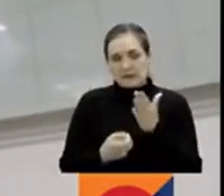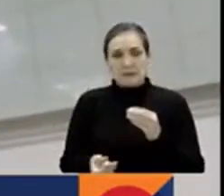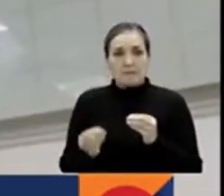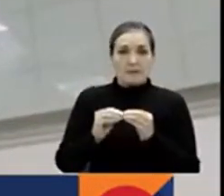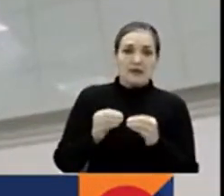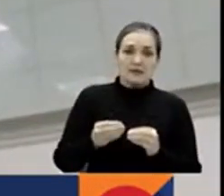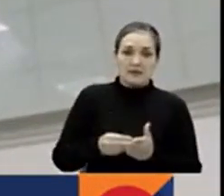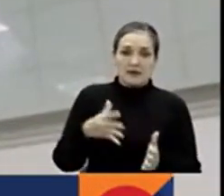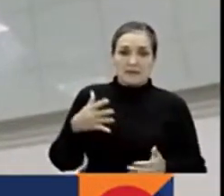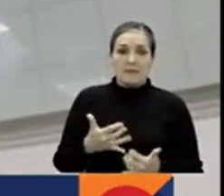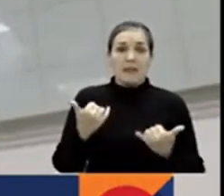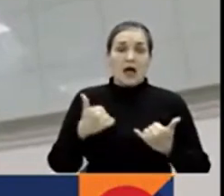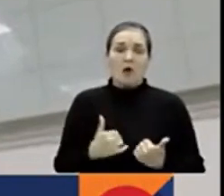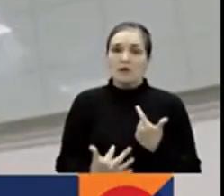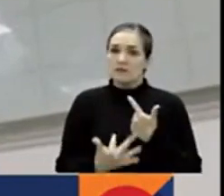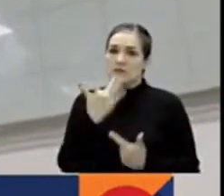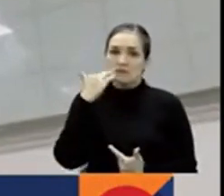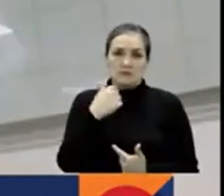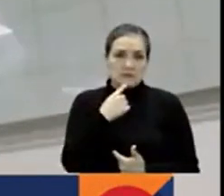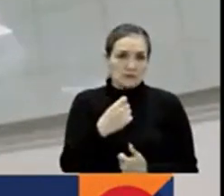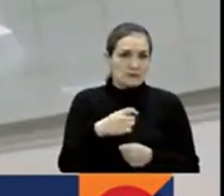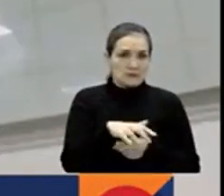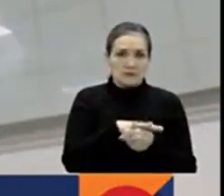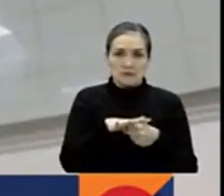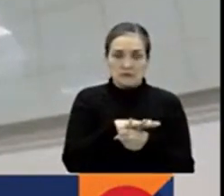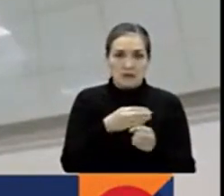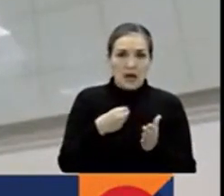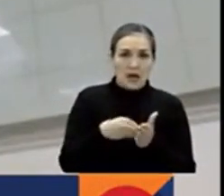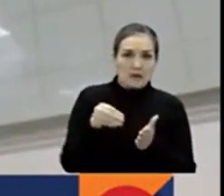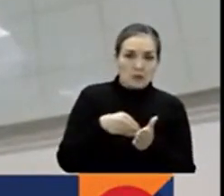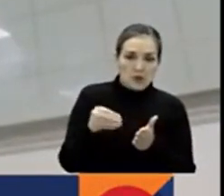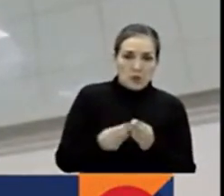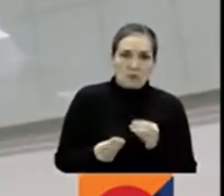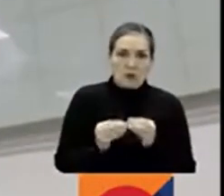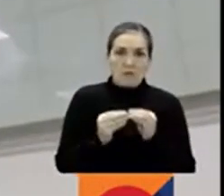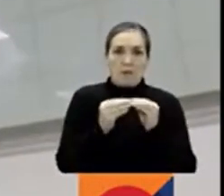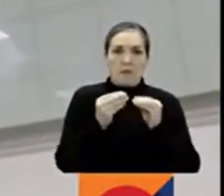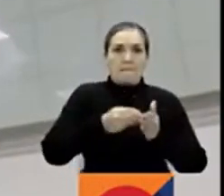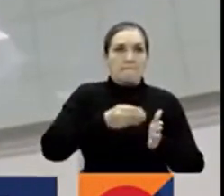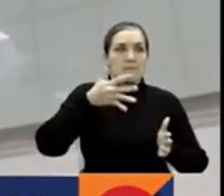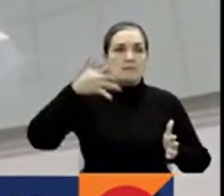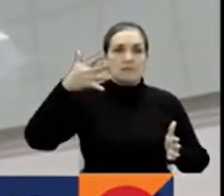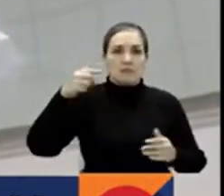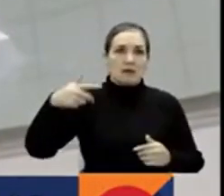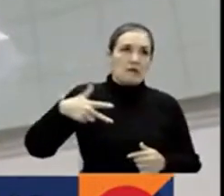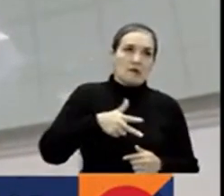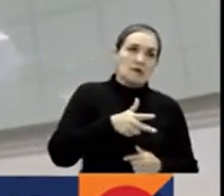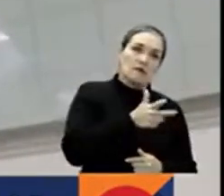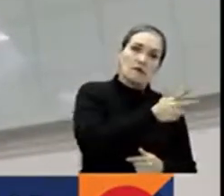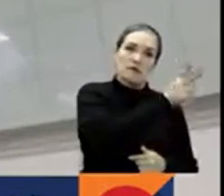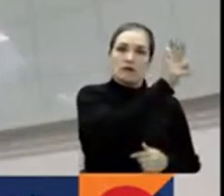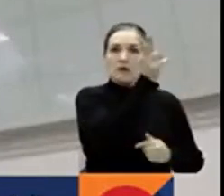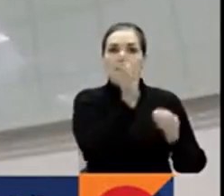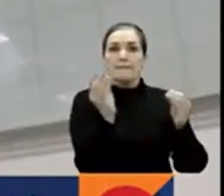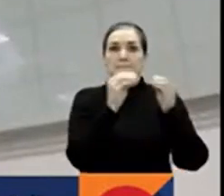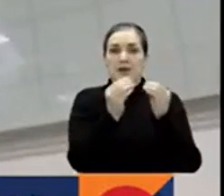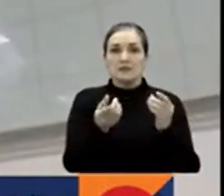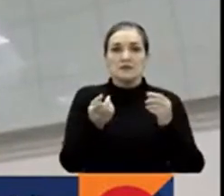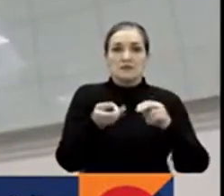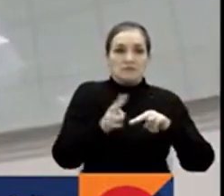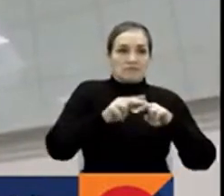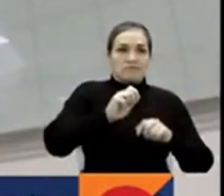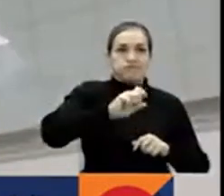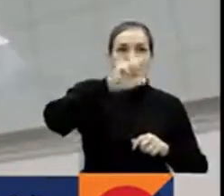bastante traumático ya que nos representa unos gastos elevados y fuera de los gastos tan elevados tenemos